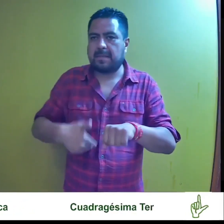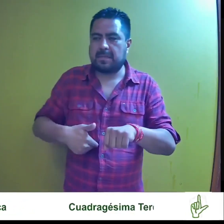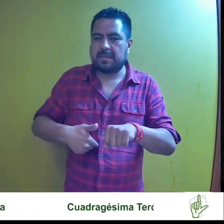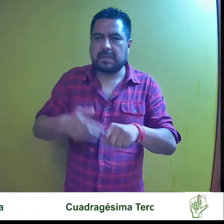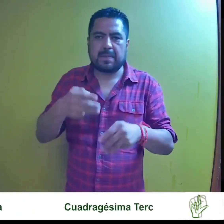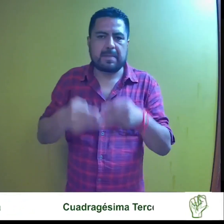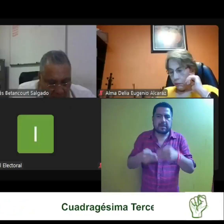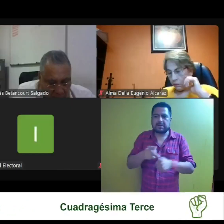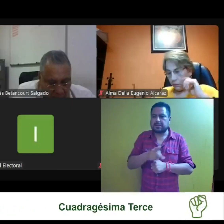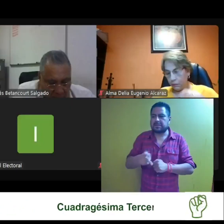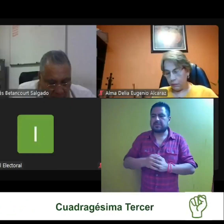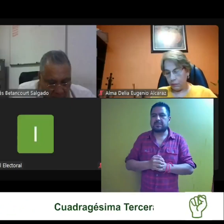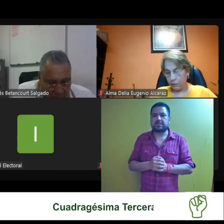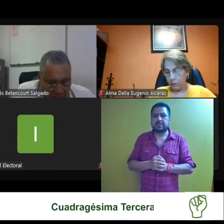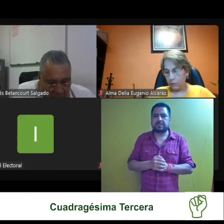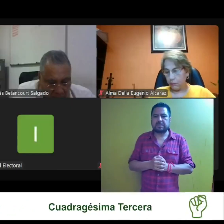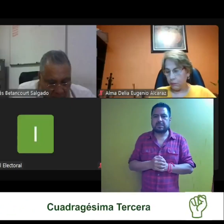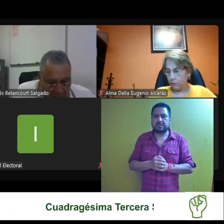magistrada magistrado